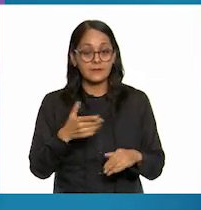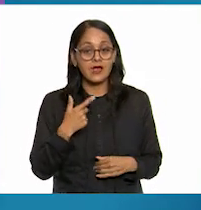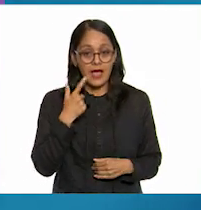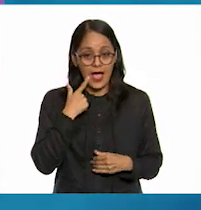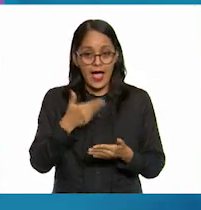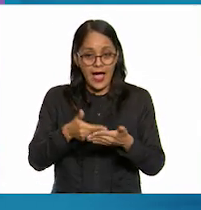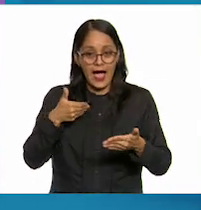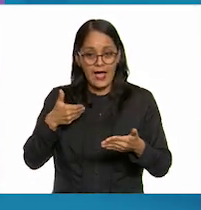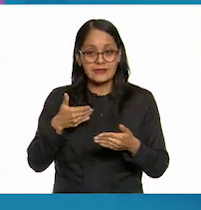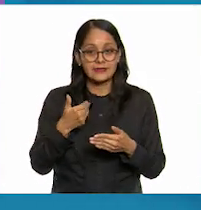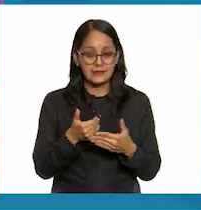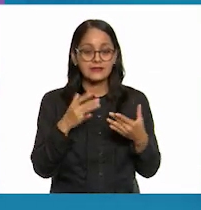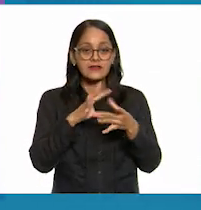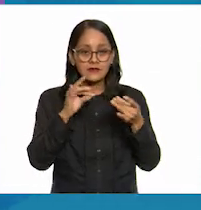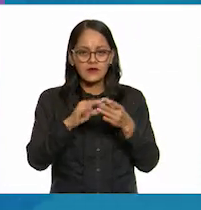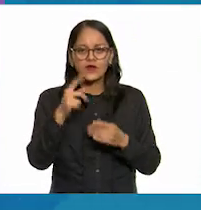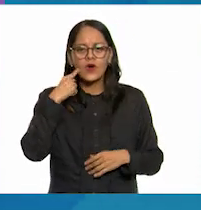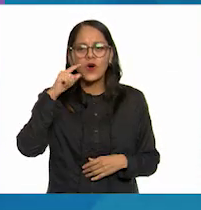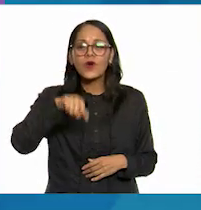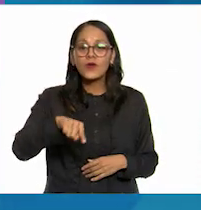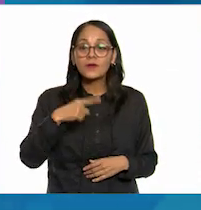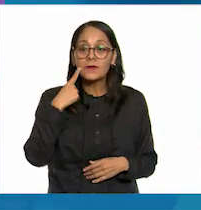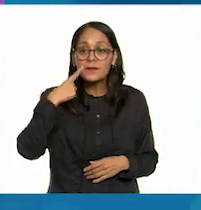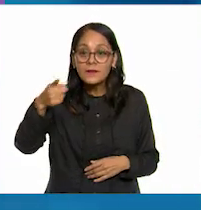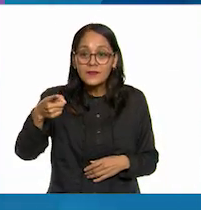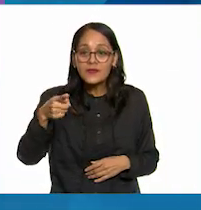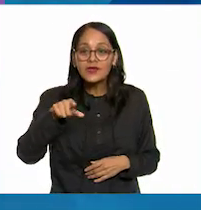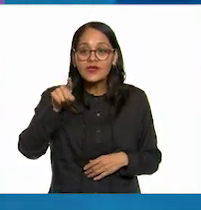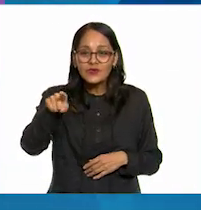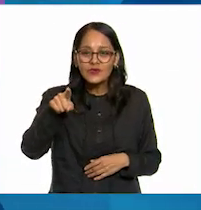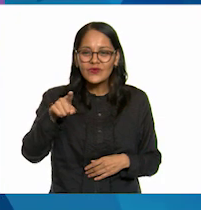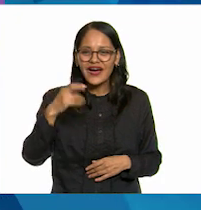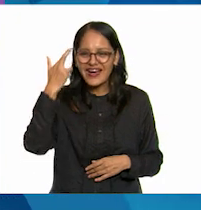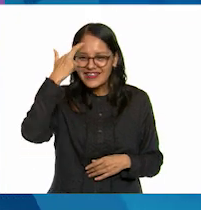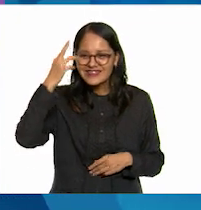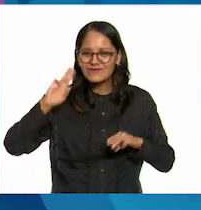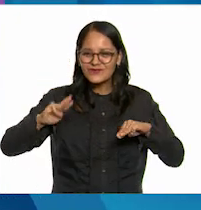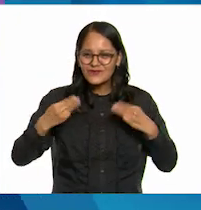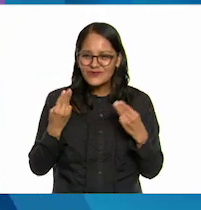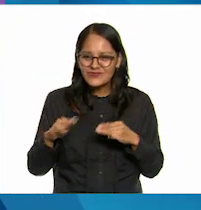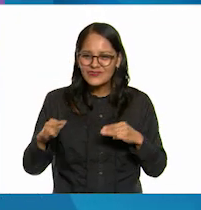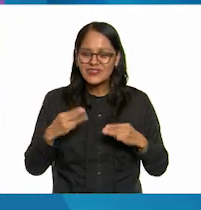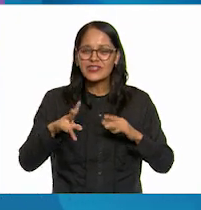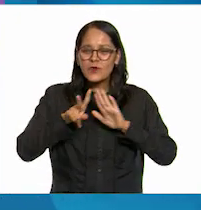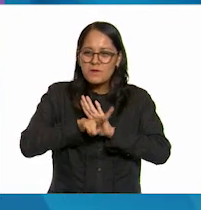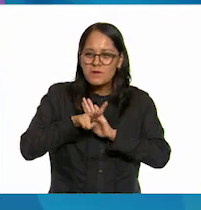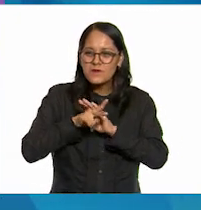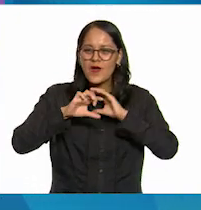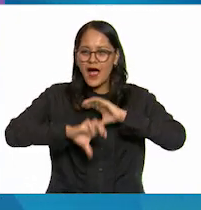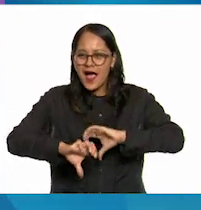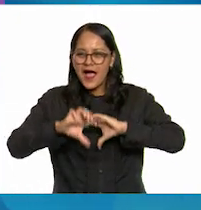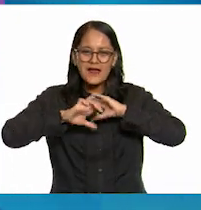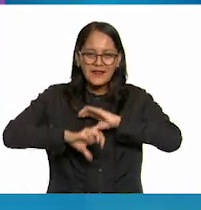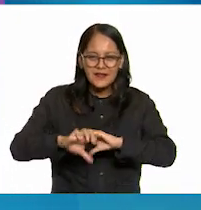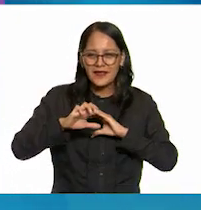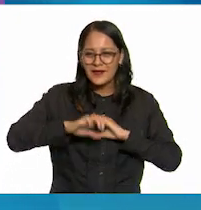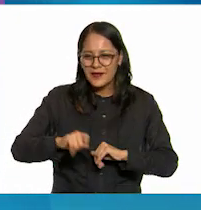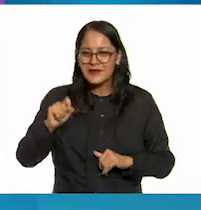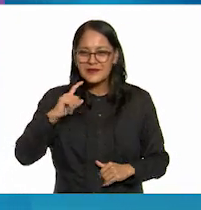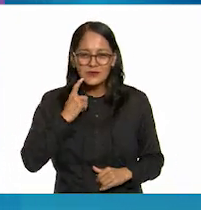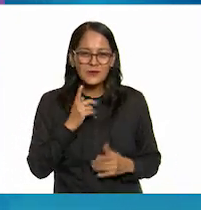decirte eso hoy que bien te quedó el rap ese un vídeo en el que estás diciendo fric fricción